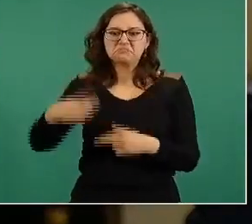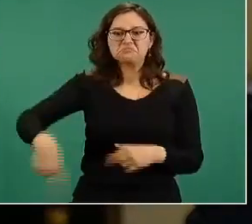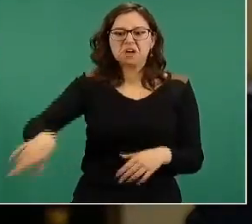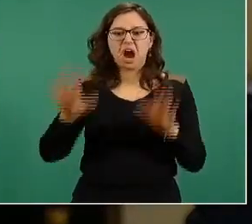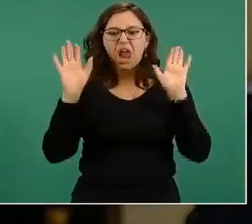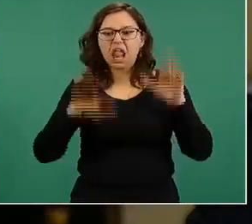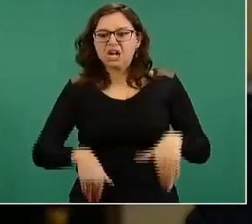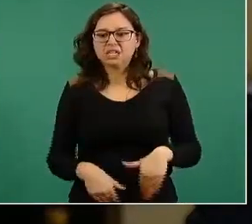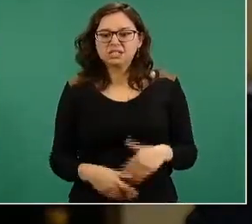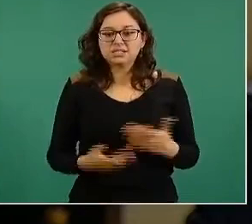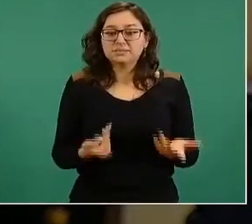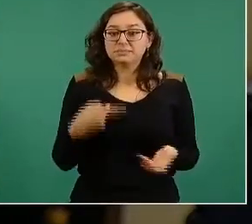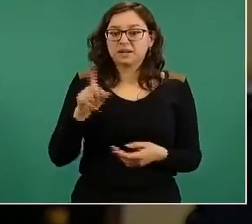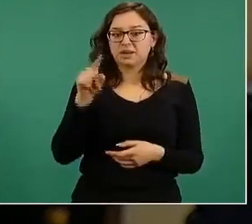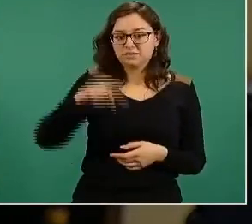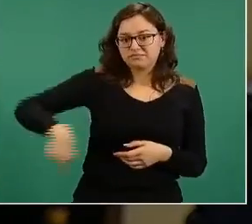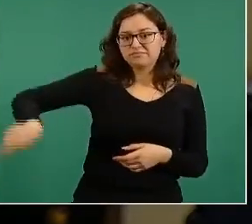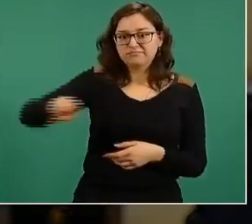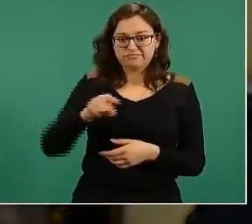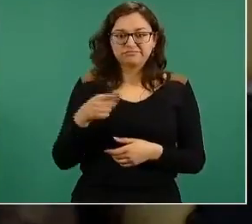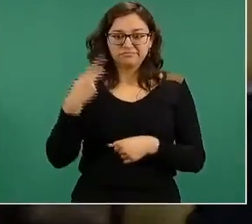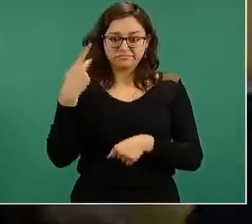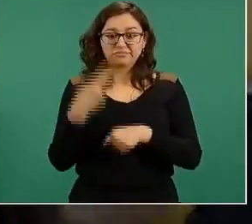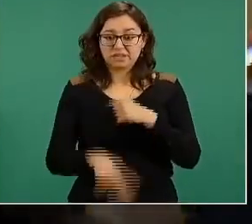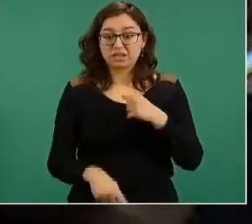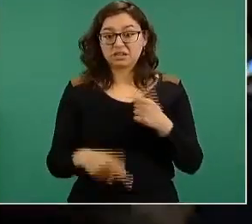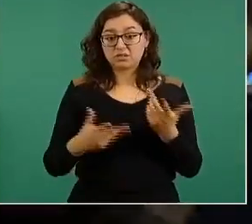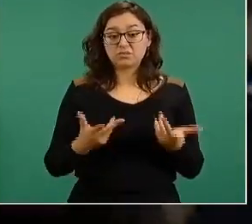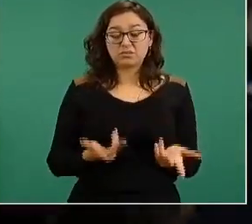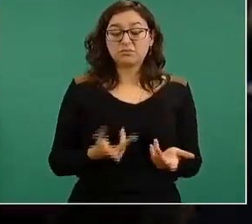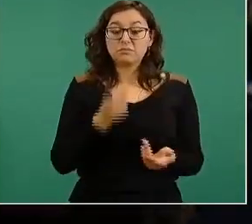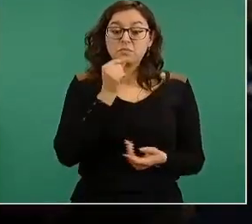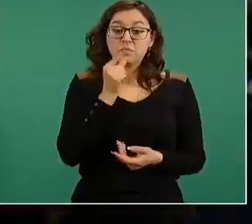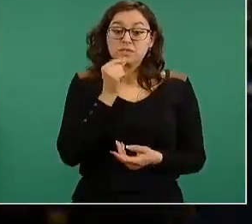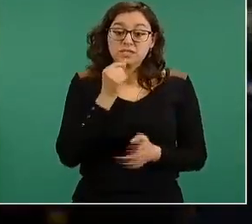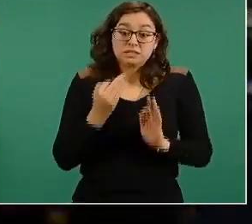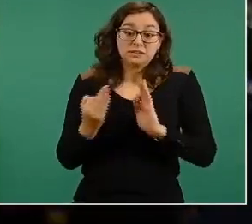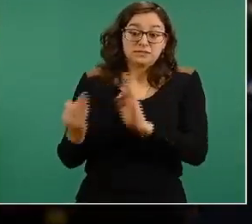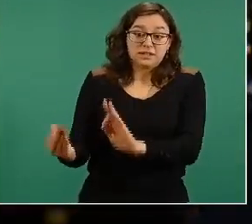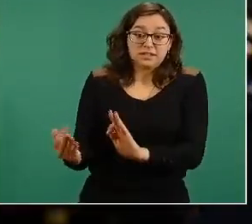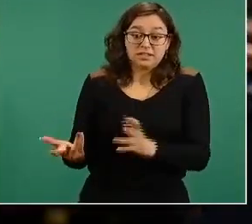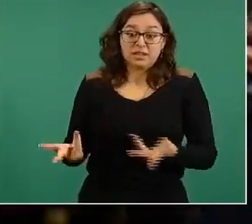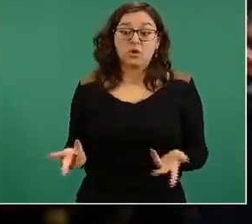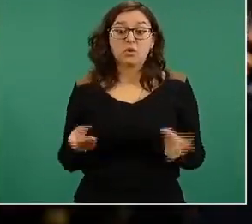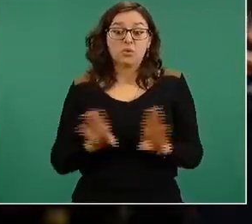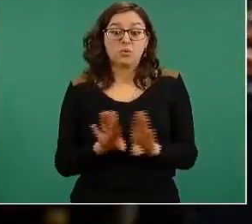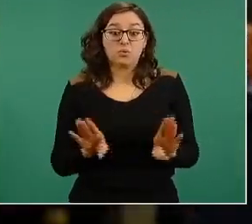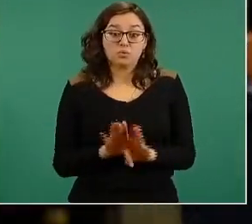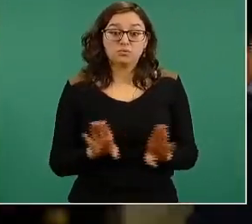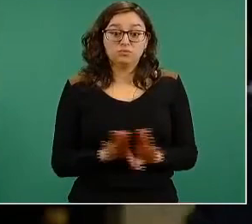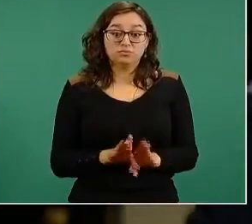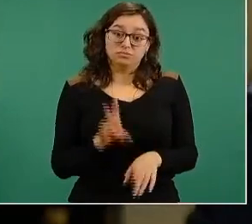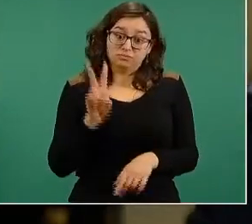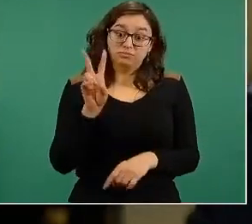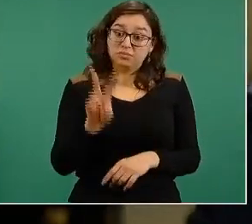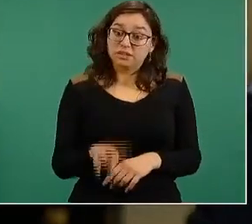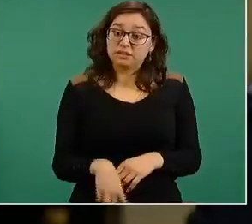Pero ellos son los que están, son los principales expuestos a esta, no sé cómo llamarlo, o cómo se le puede calificar, pero realmente